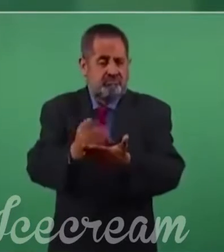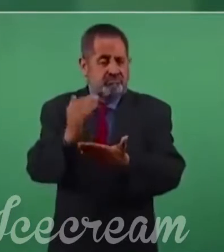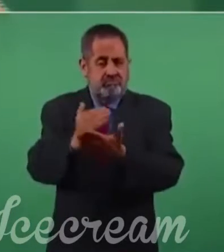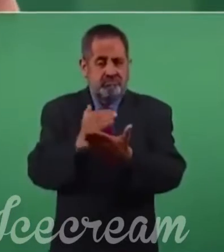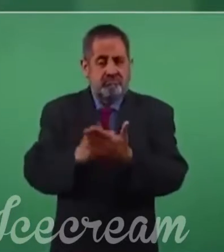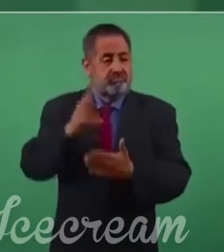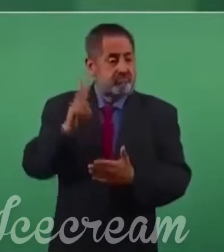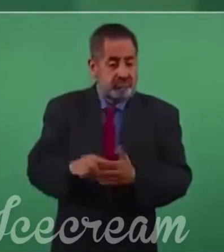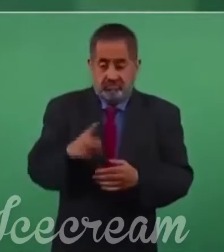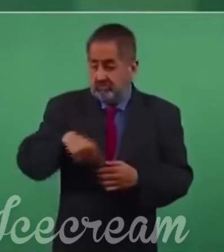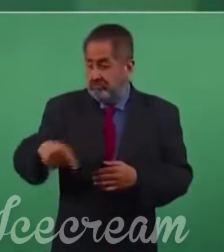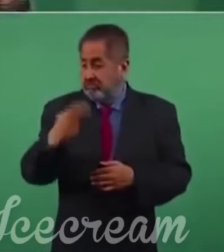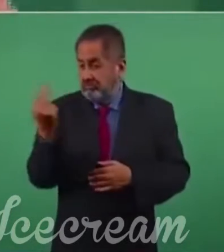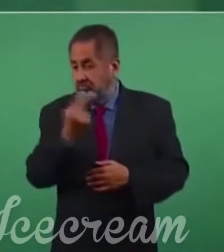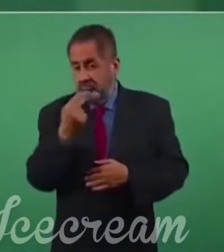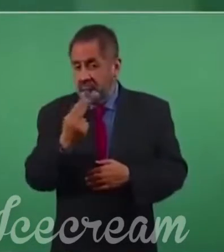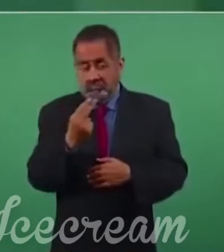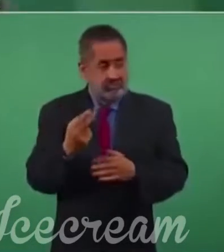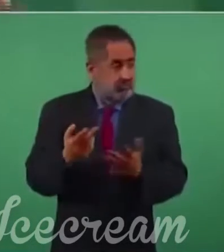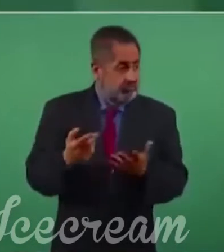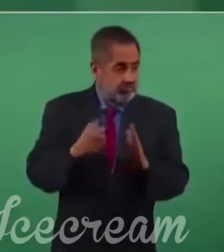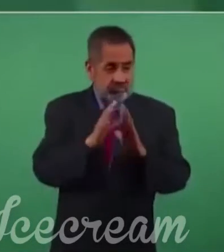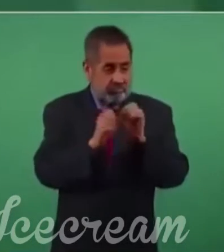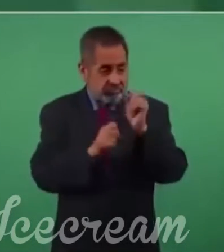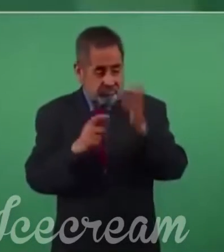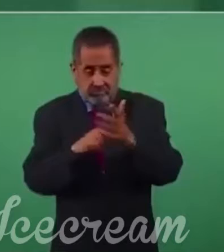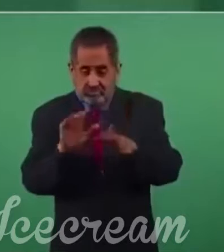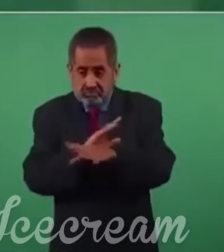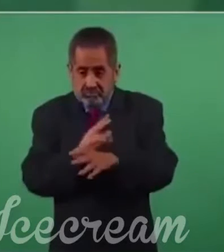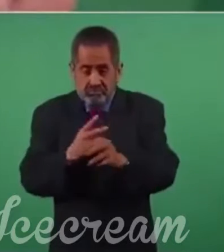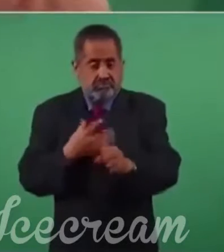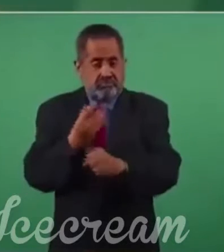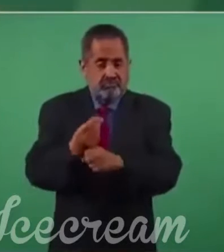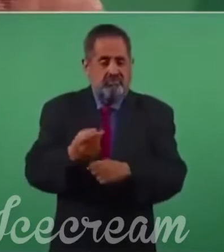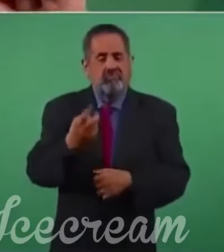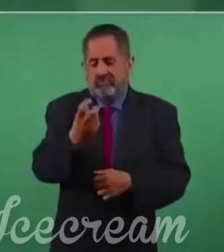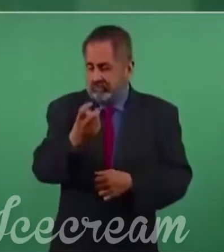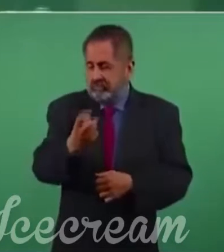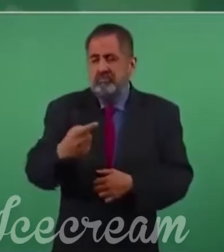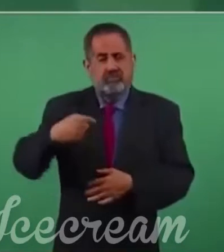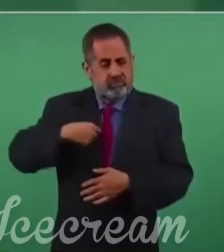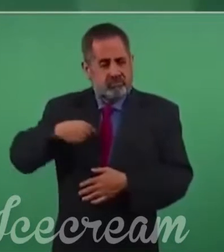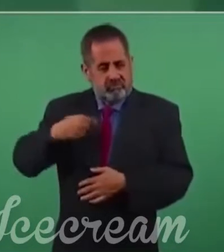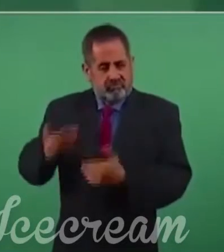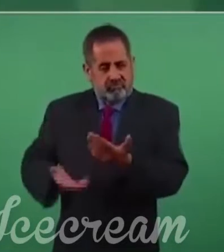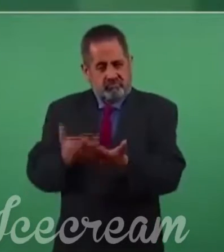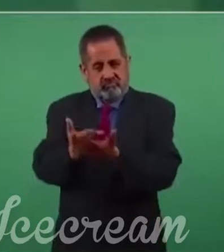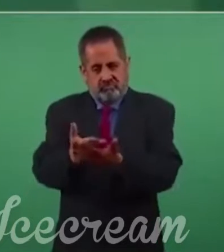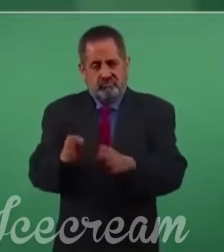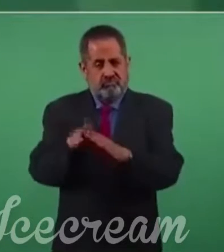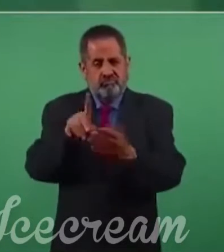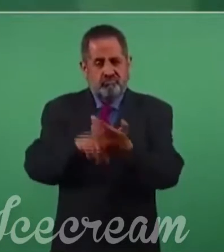necesarias para el país, las voy a presentar. Por ejemplo, tenemos que resolver el problema